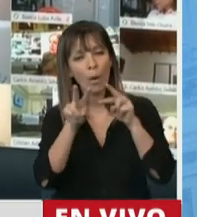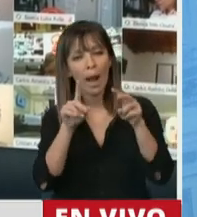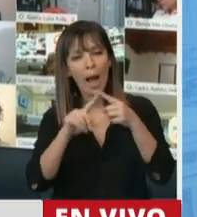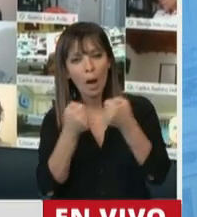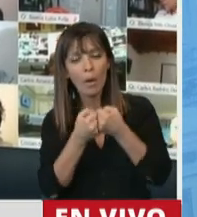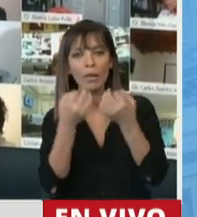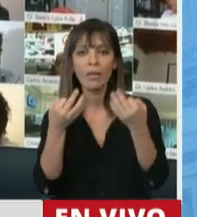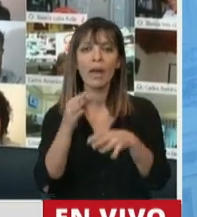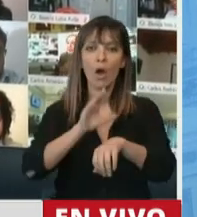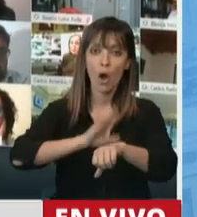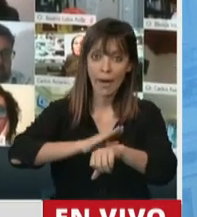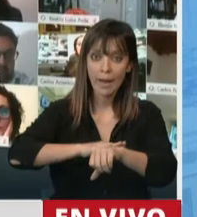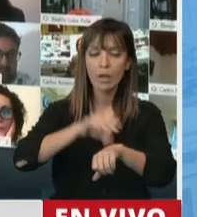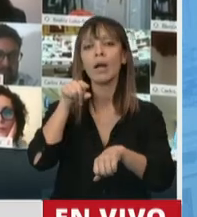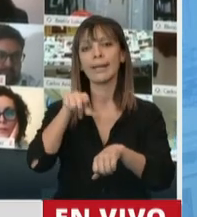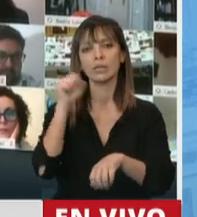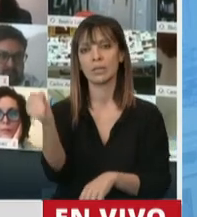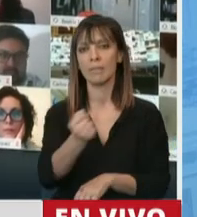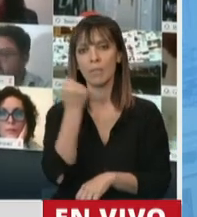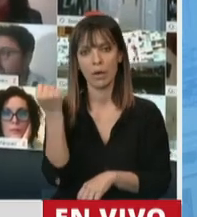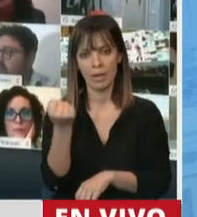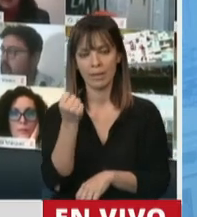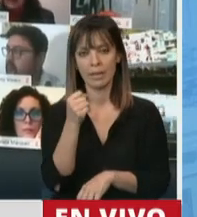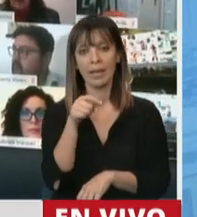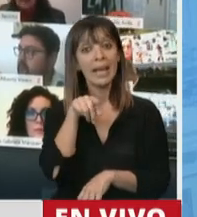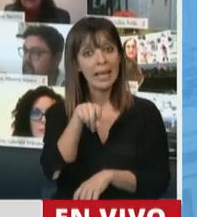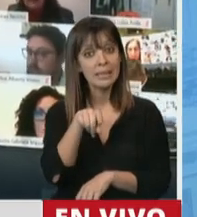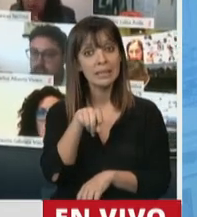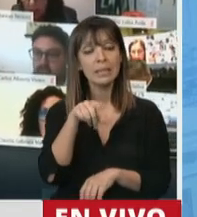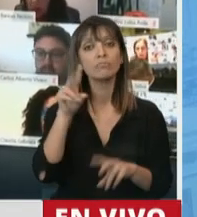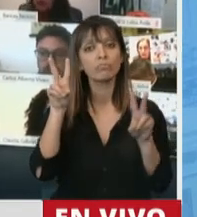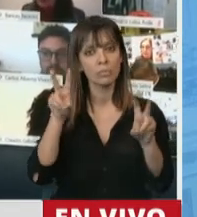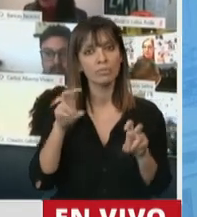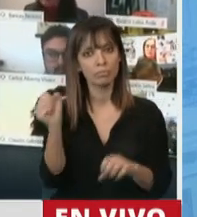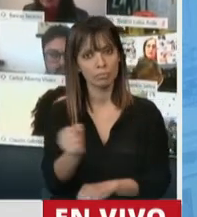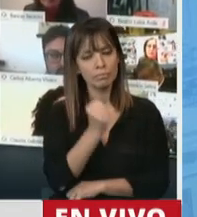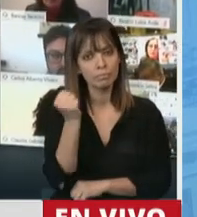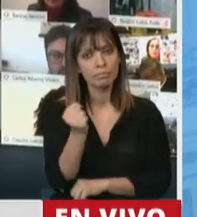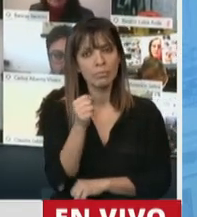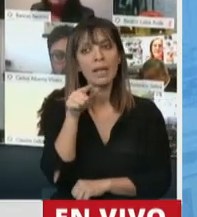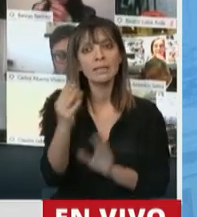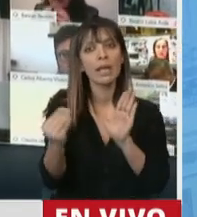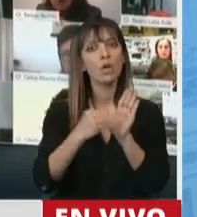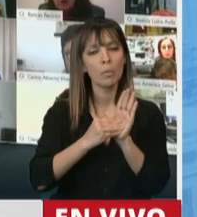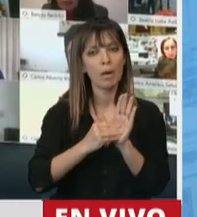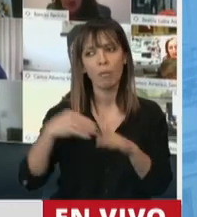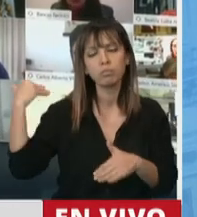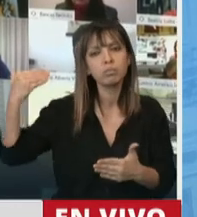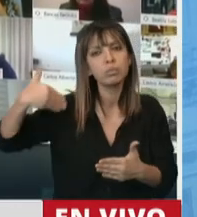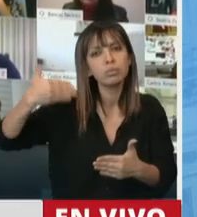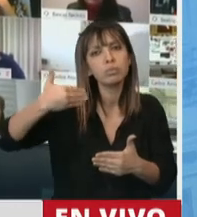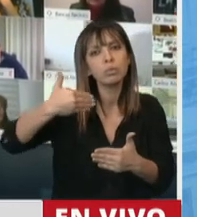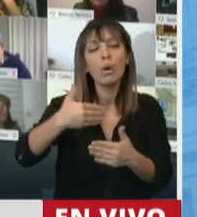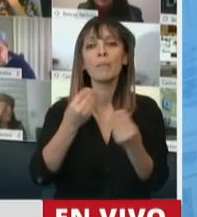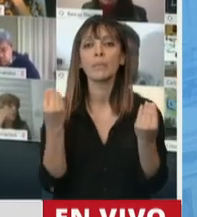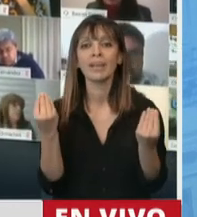importante que se haya detenido en este concepto, que se haya incorporado después de tanto tiempo, porque